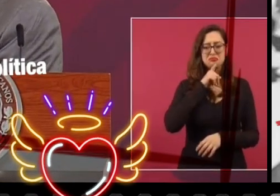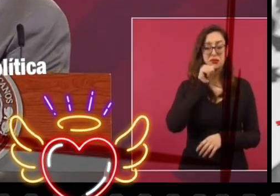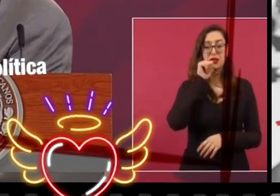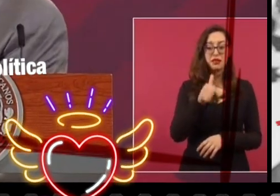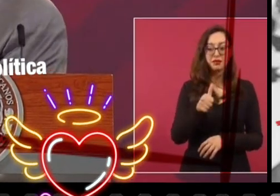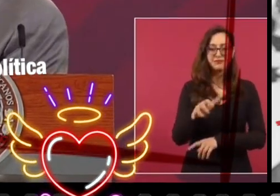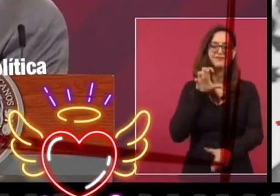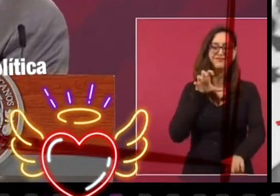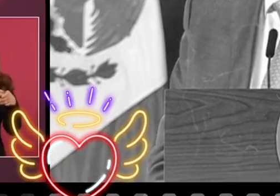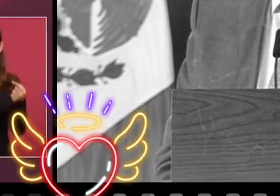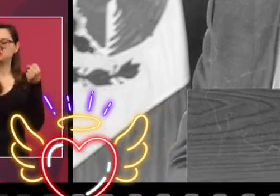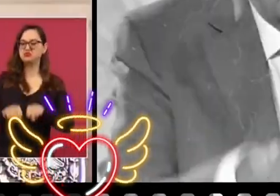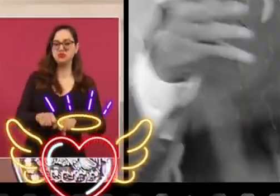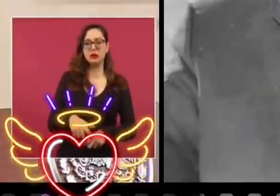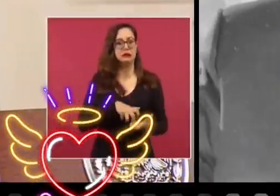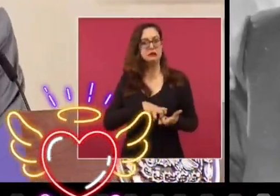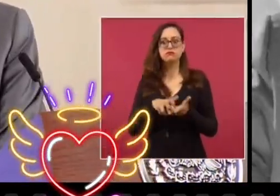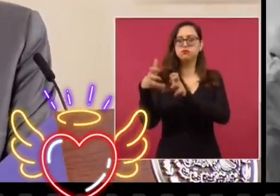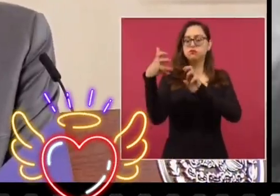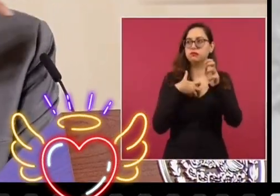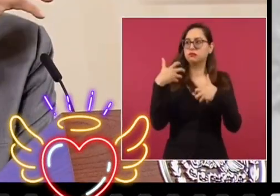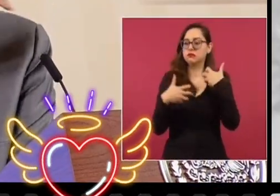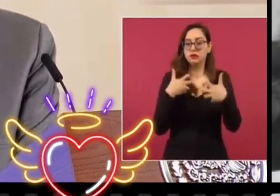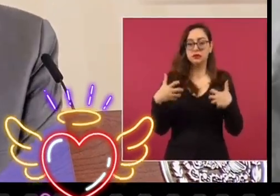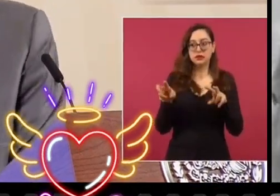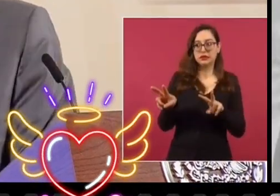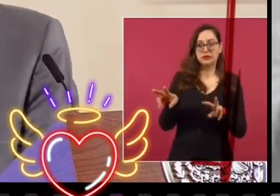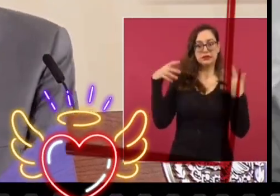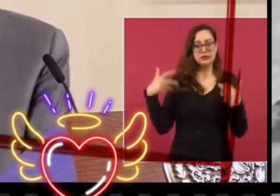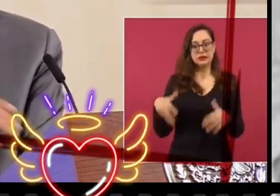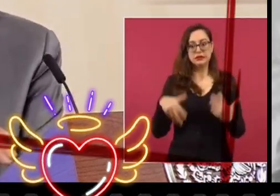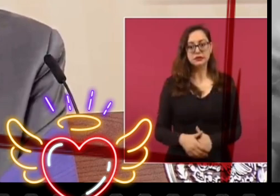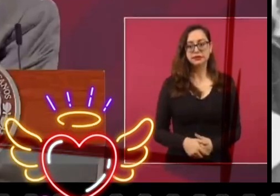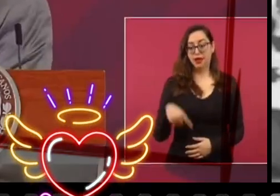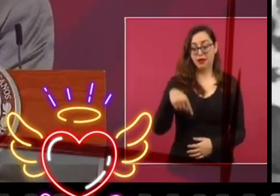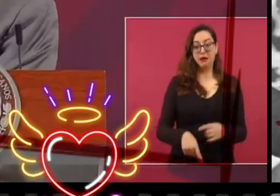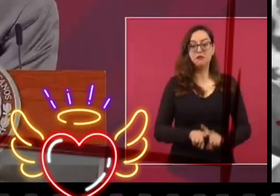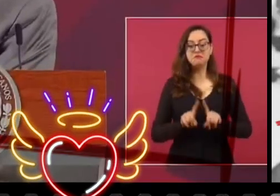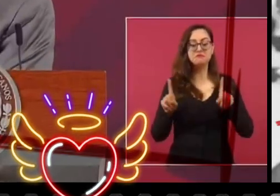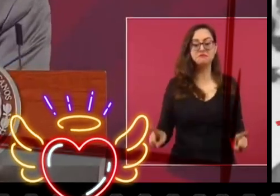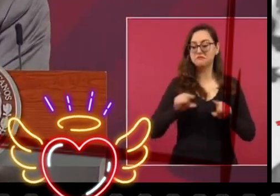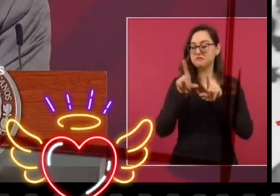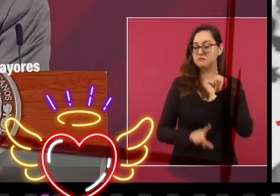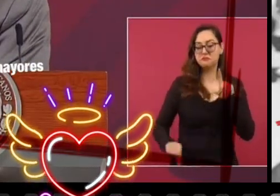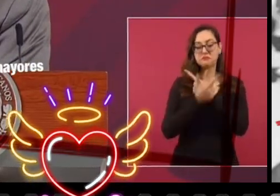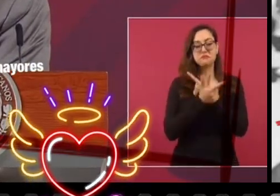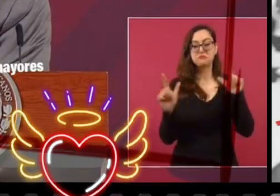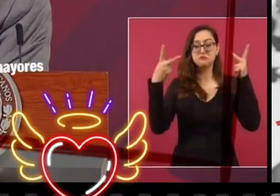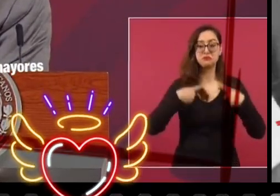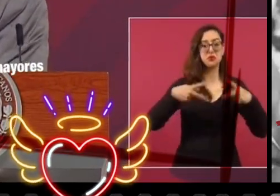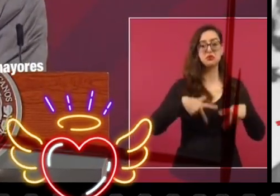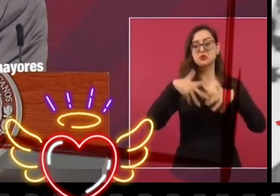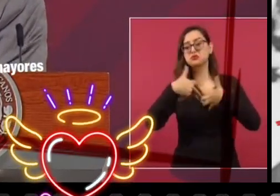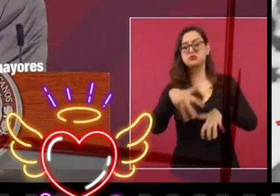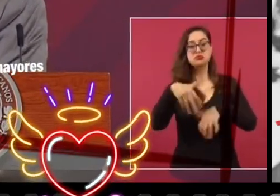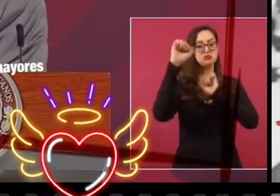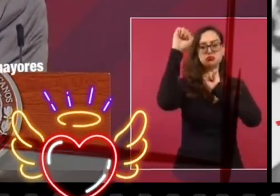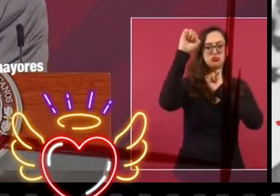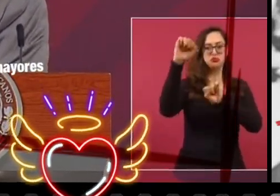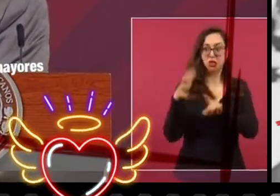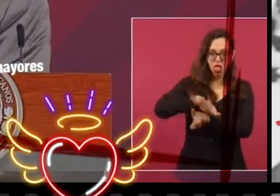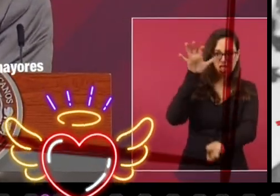Y luego la estabilidad política. Aquí hay libertad, hay manifestaciones, se atiende a la gente,